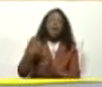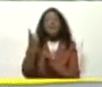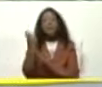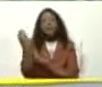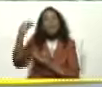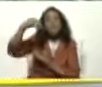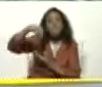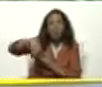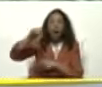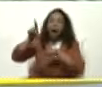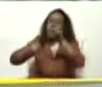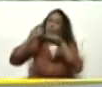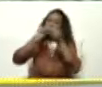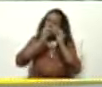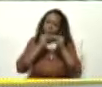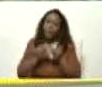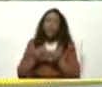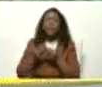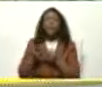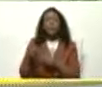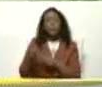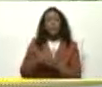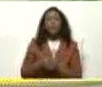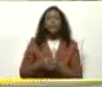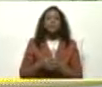falta Algunos arreglos Odontología